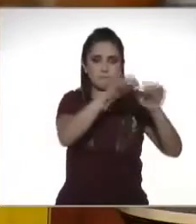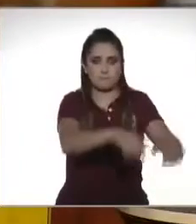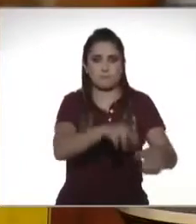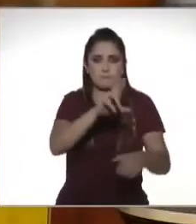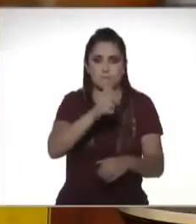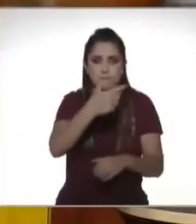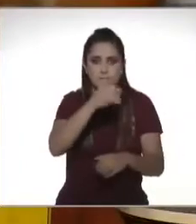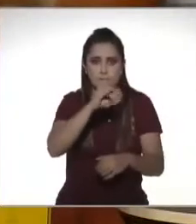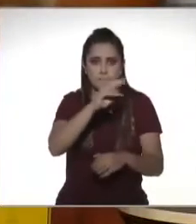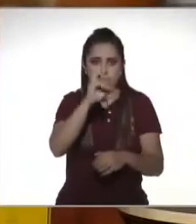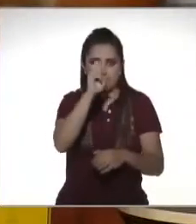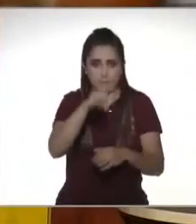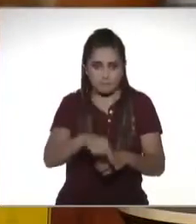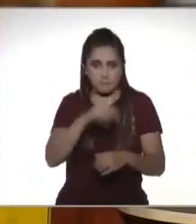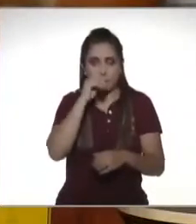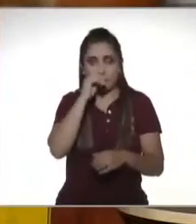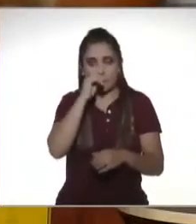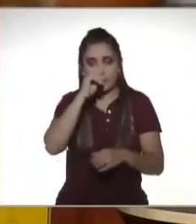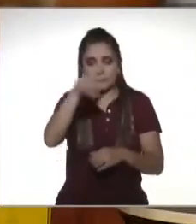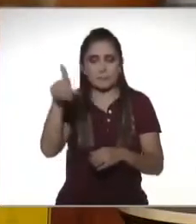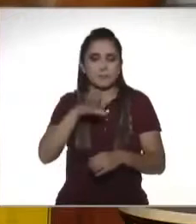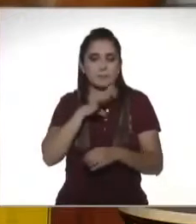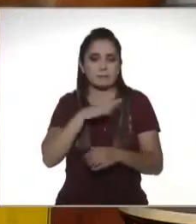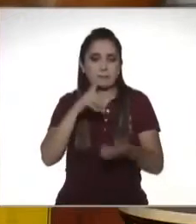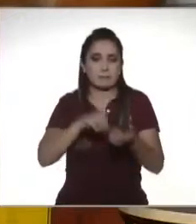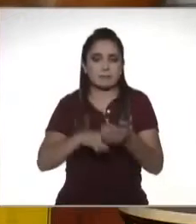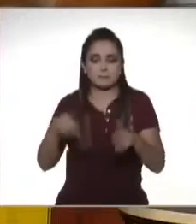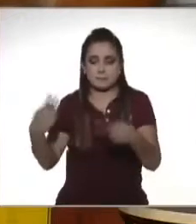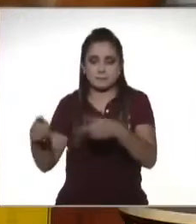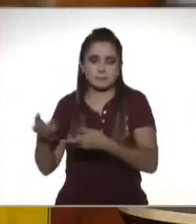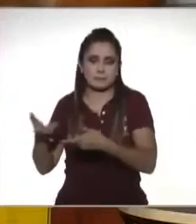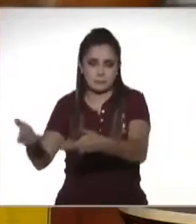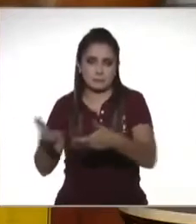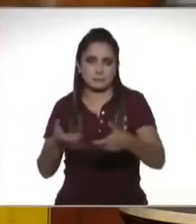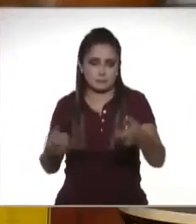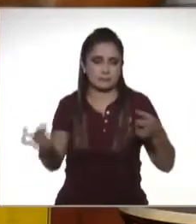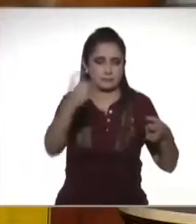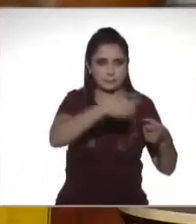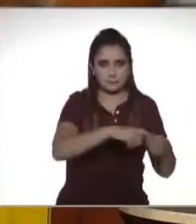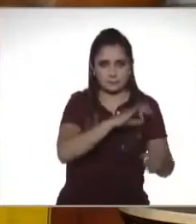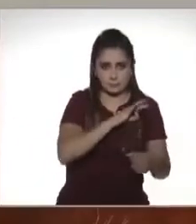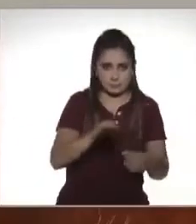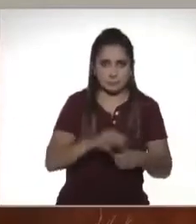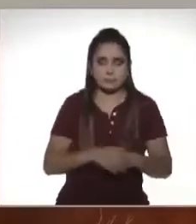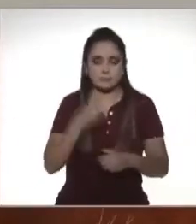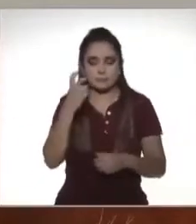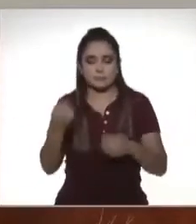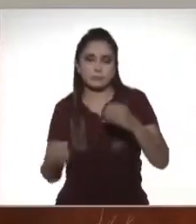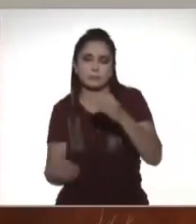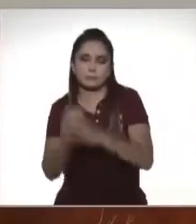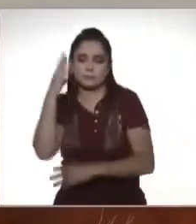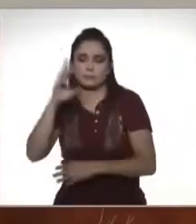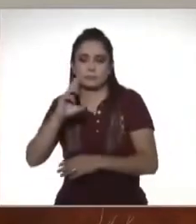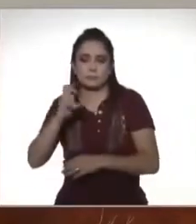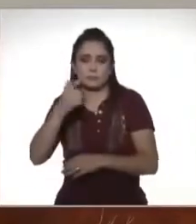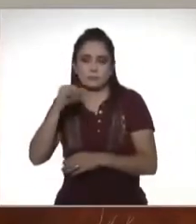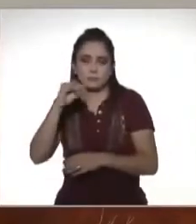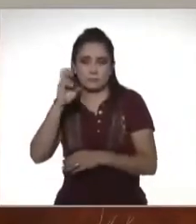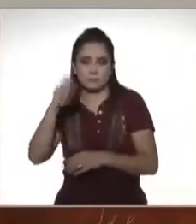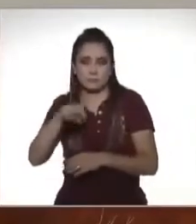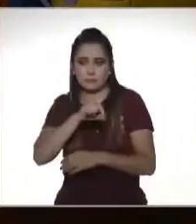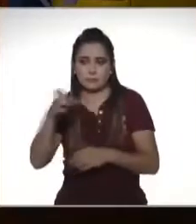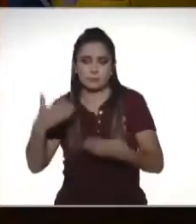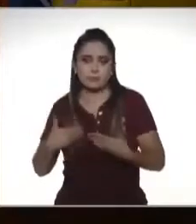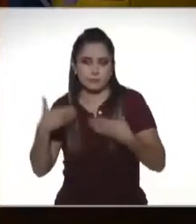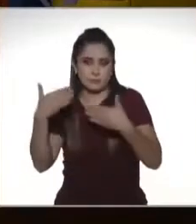régimen las personas físicas con esas actividades de informalidad y va a ser reemplazado por el régimen de confianza a que se refiere este